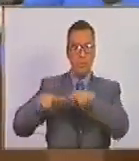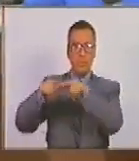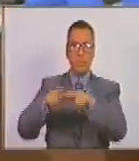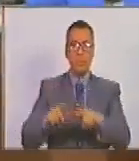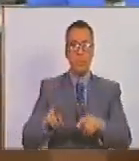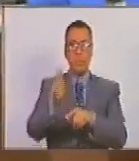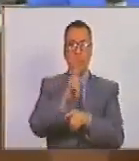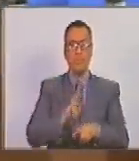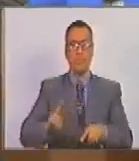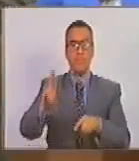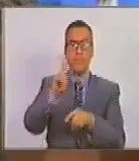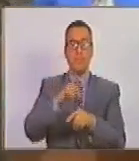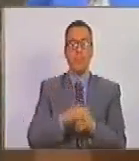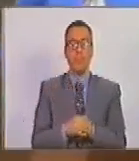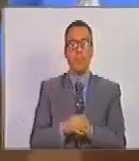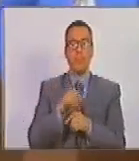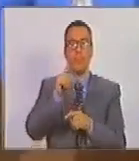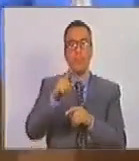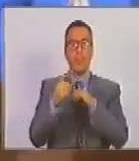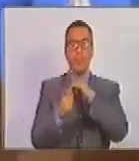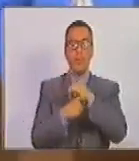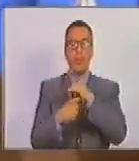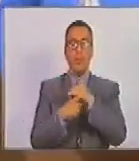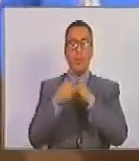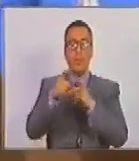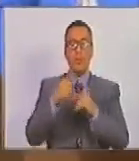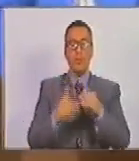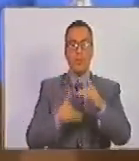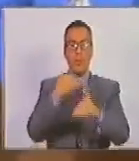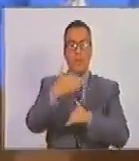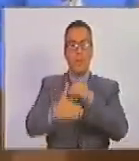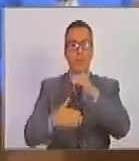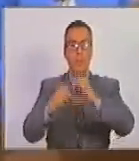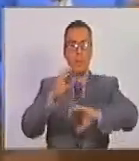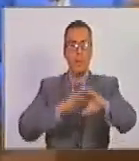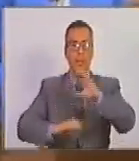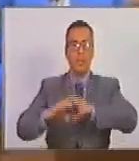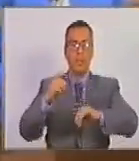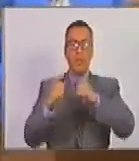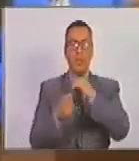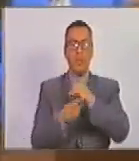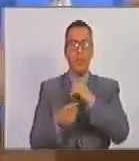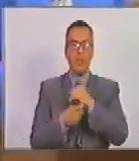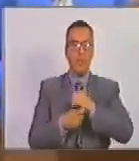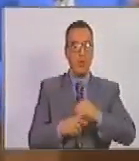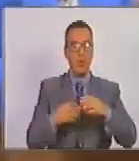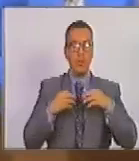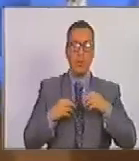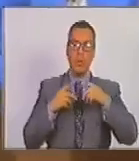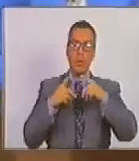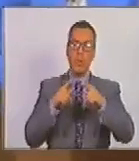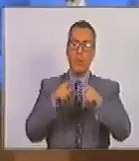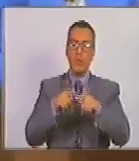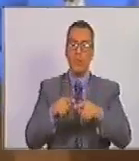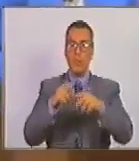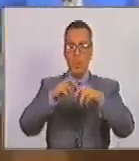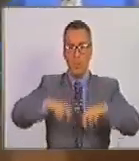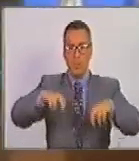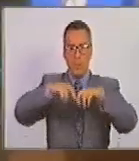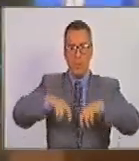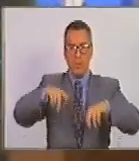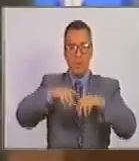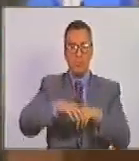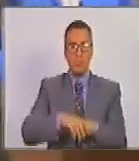la utilización de esta tecnología para el avance de la ciencia, la tecnología, la salud, la investigación,